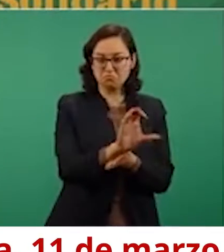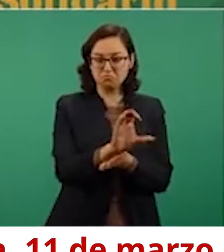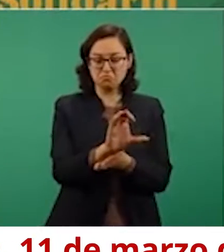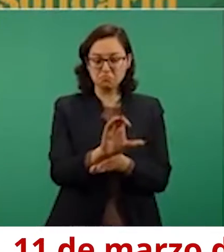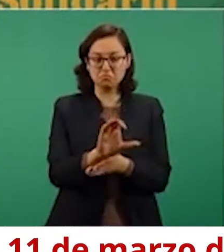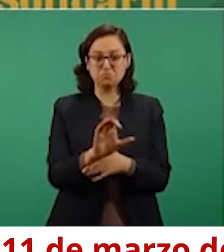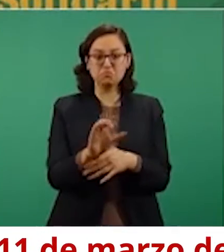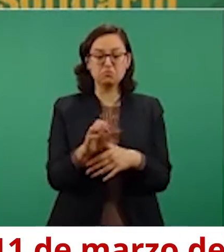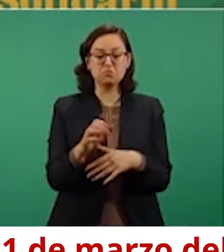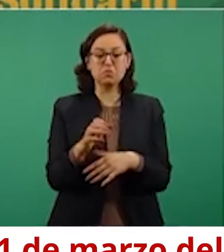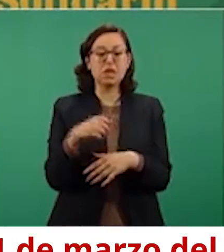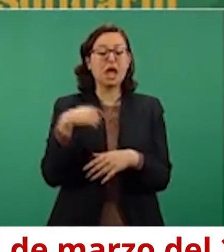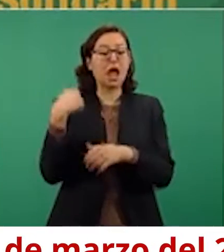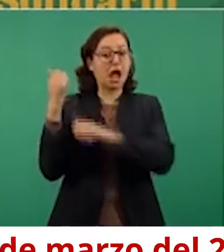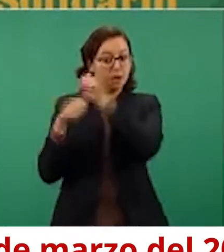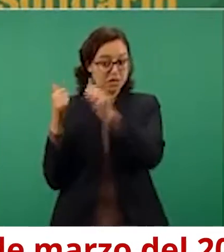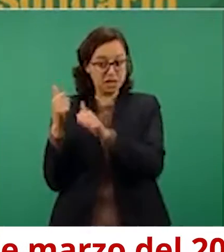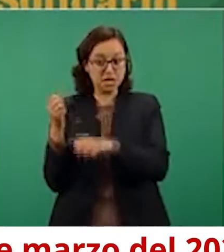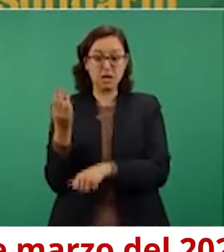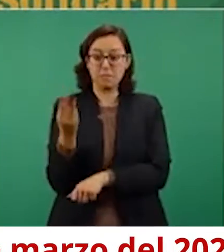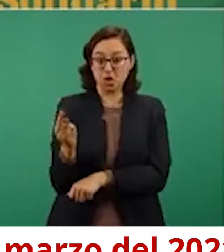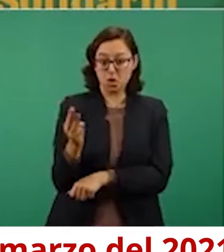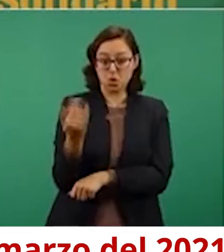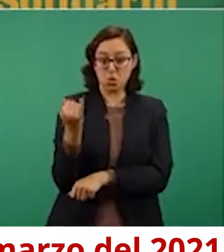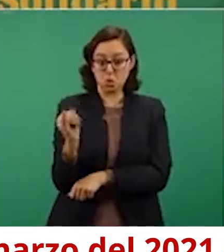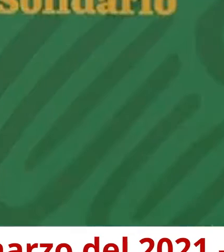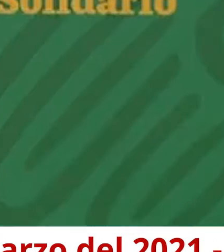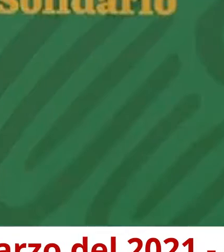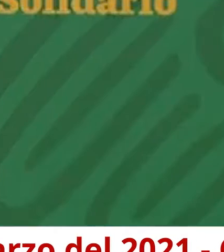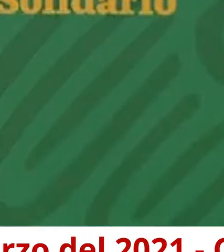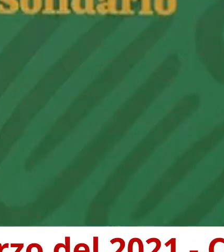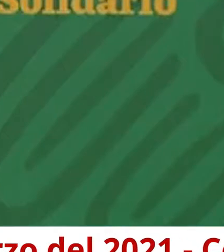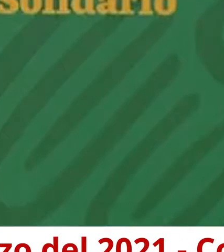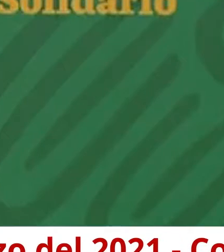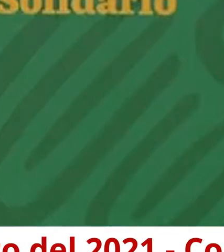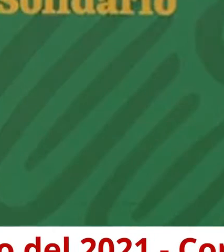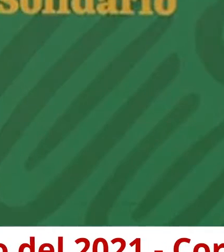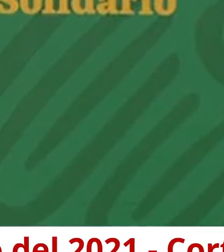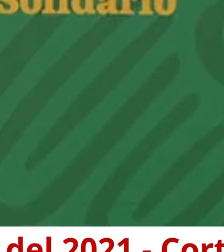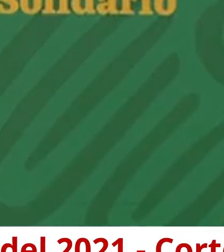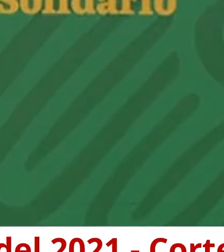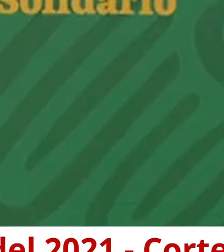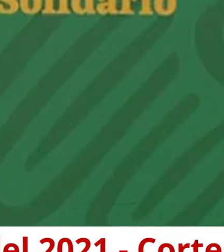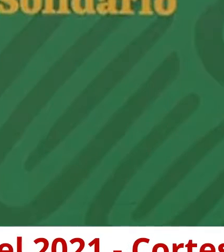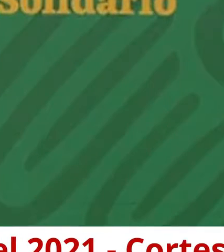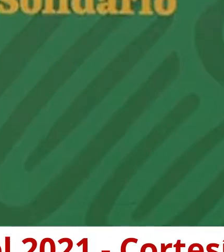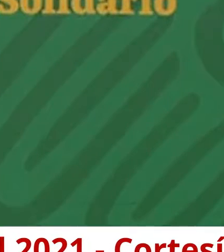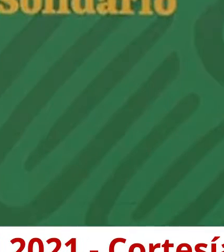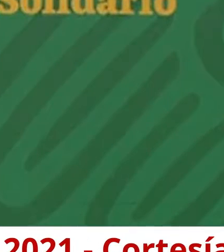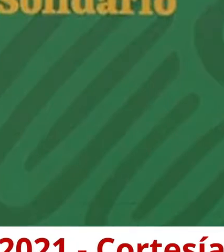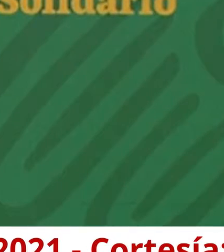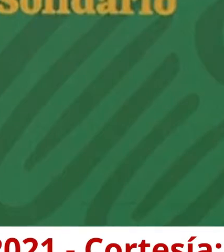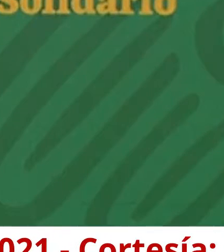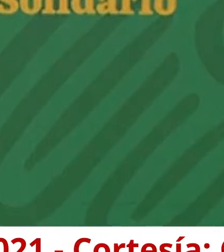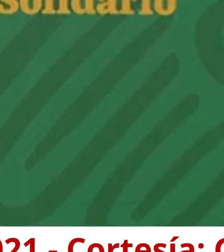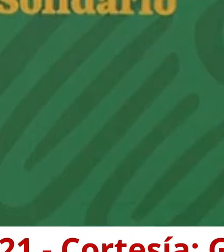abril, mayo, junio. Entonces, 12 millones de dosis, pues son 6 millones de personas